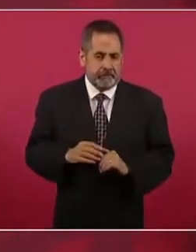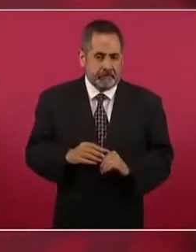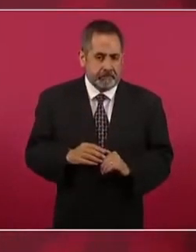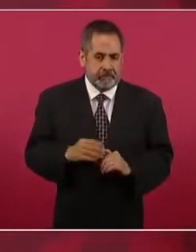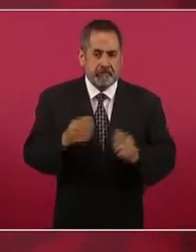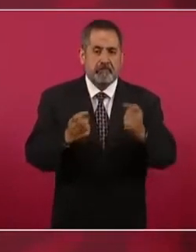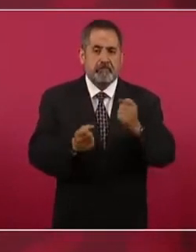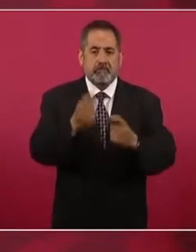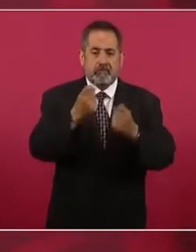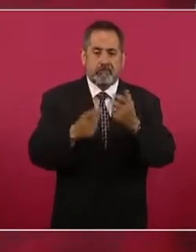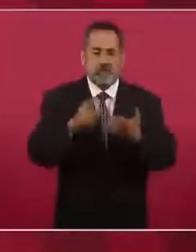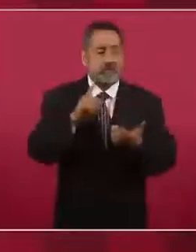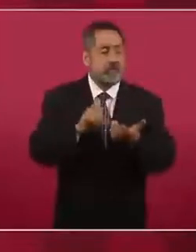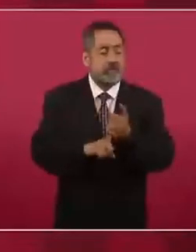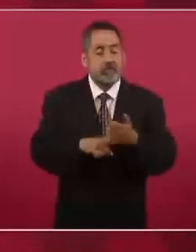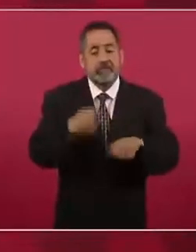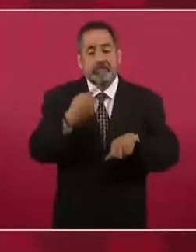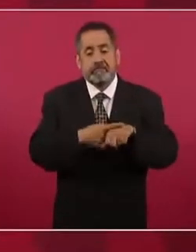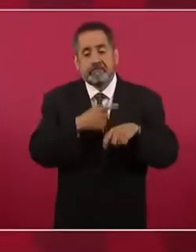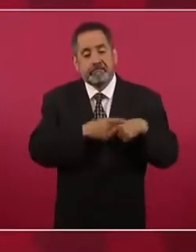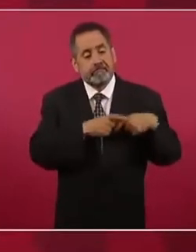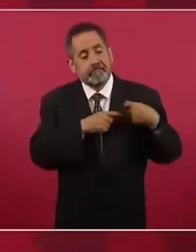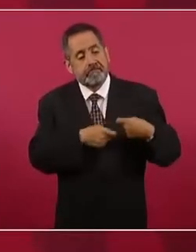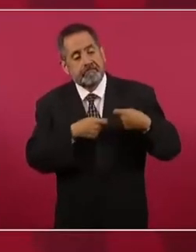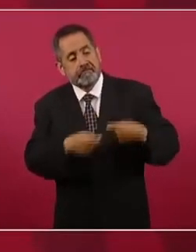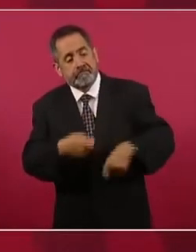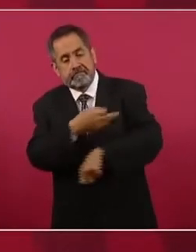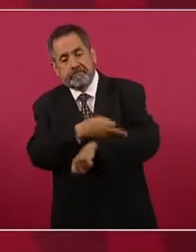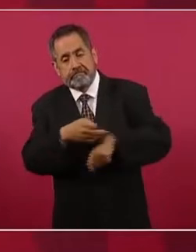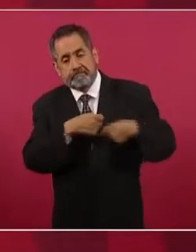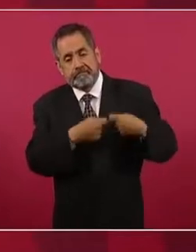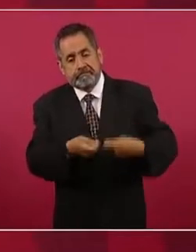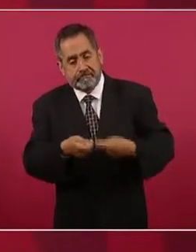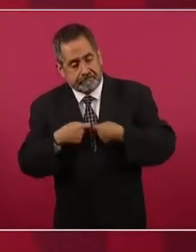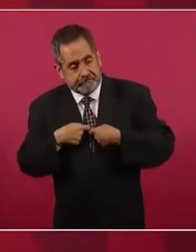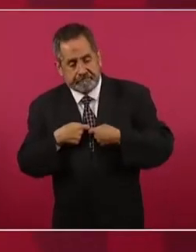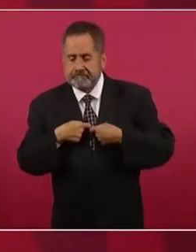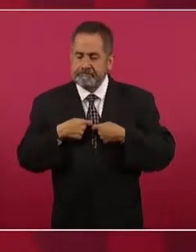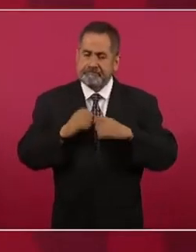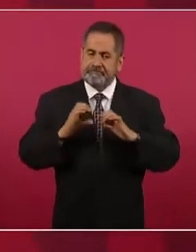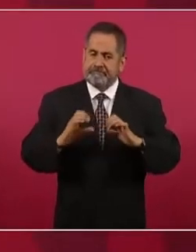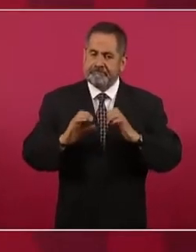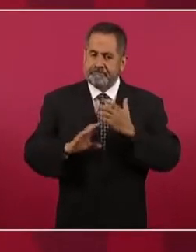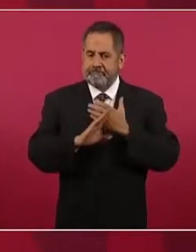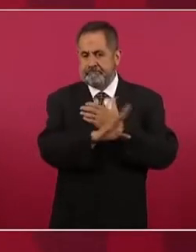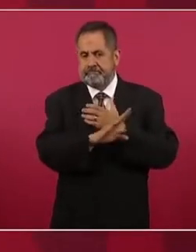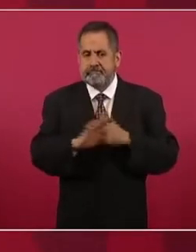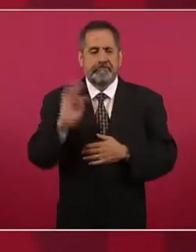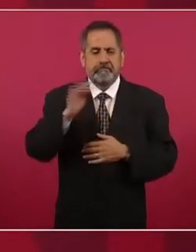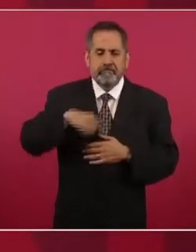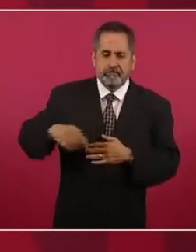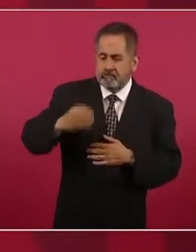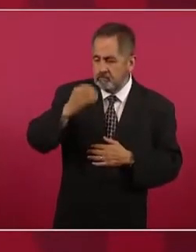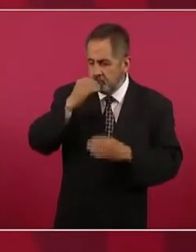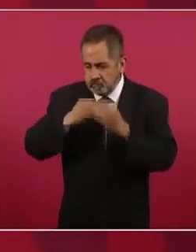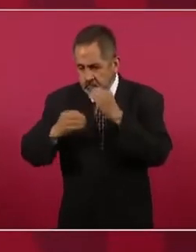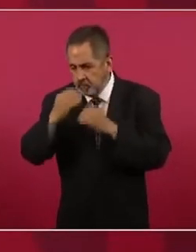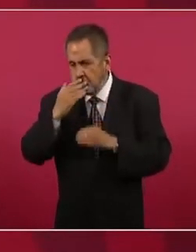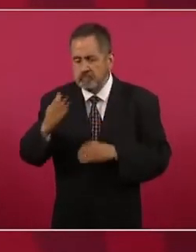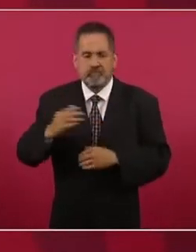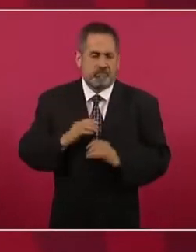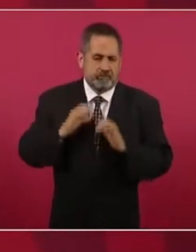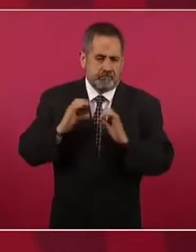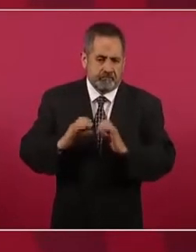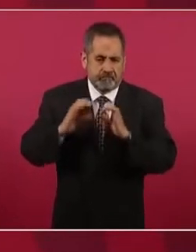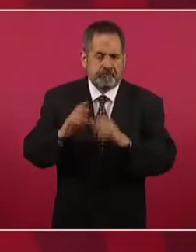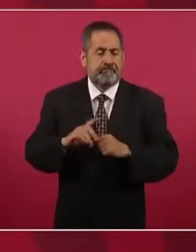enfermedades que son hasta hereditarias, pero esas enfermedades incluso, si uno se alimenta bien, si se cuida, si